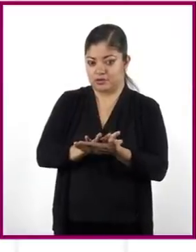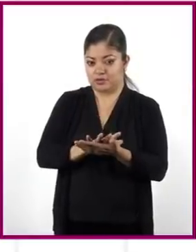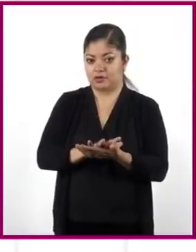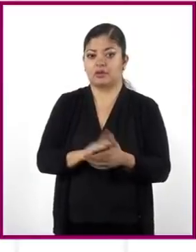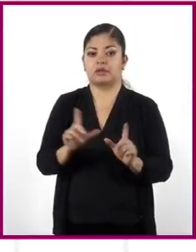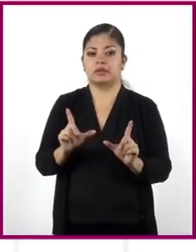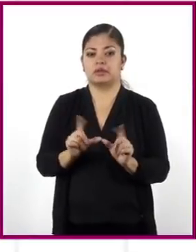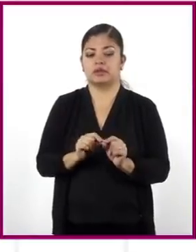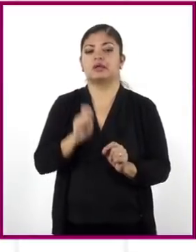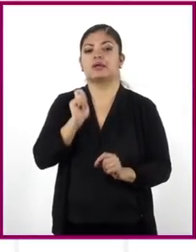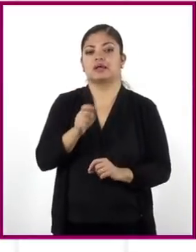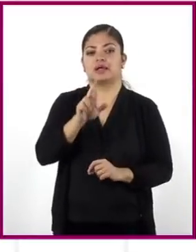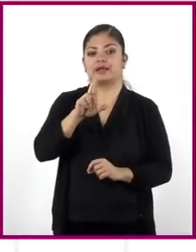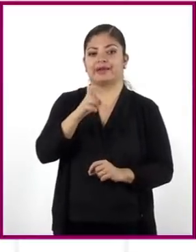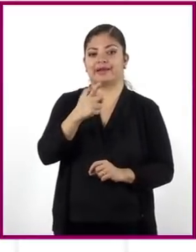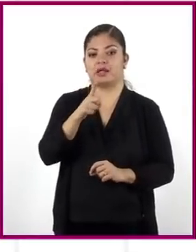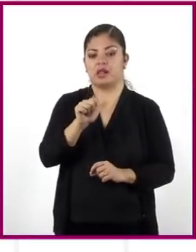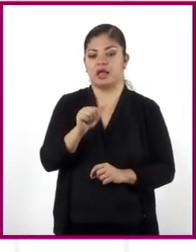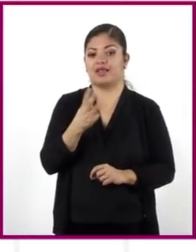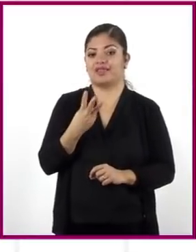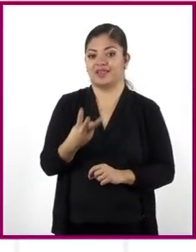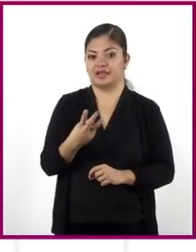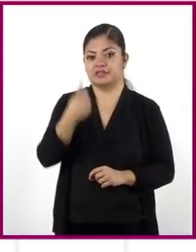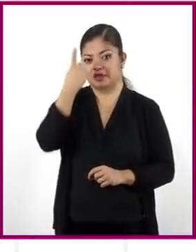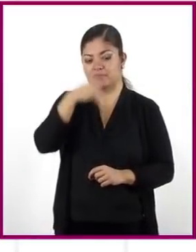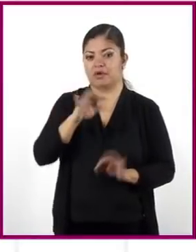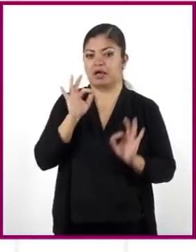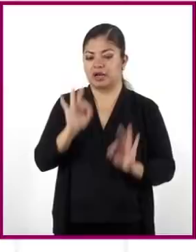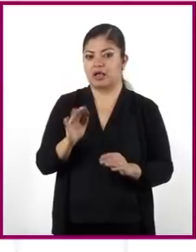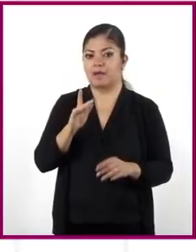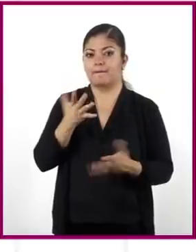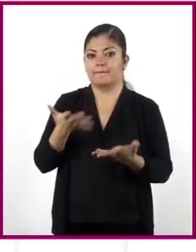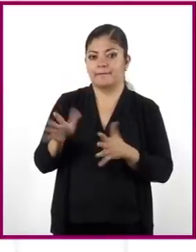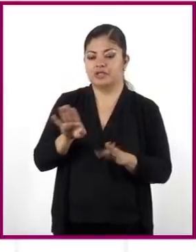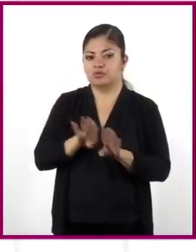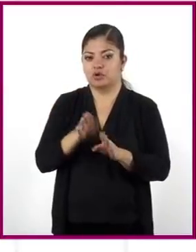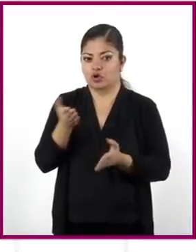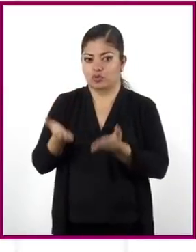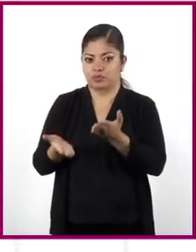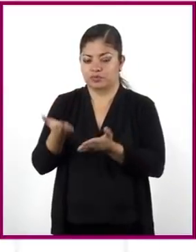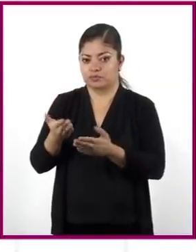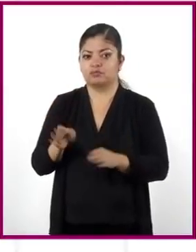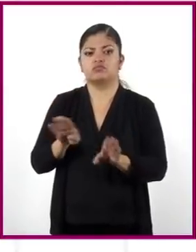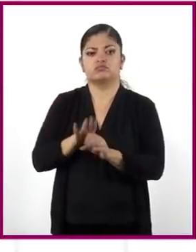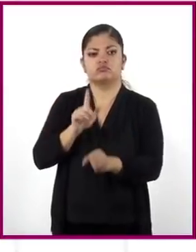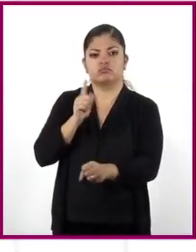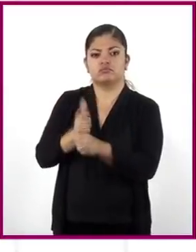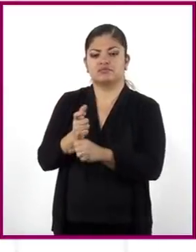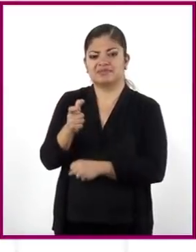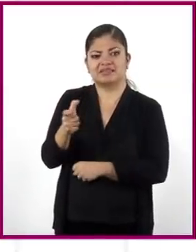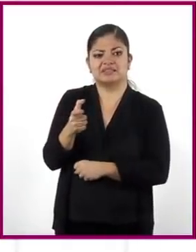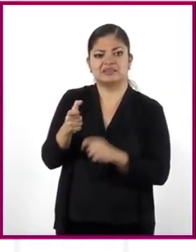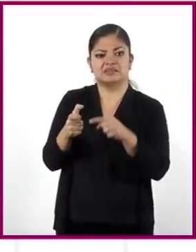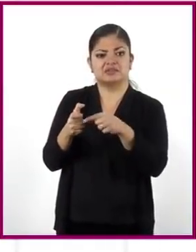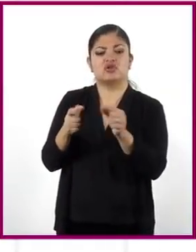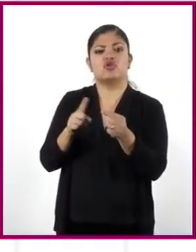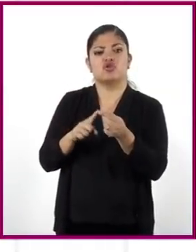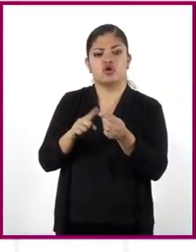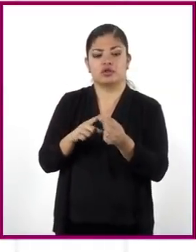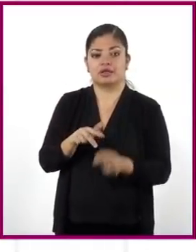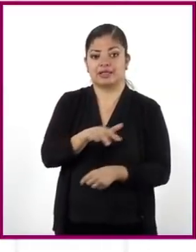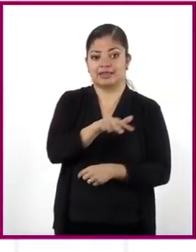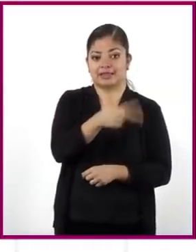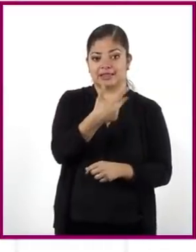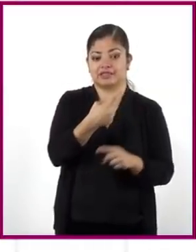técnica de la regla de 3 para magnitudes directamente proporcionales. Para encontrar el valor de X, se multiplica